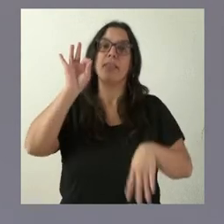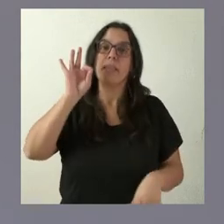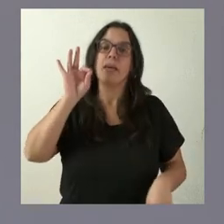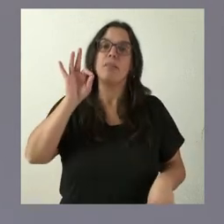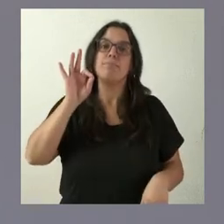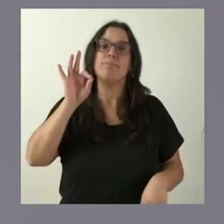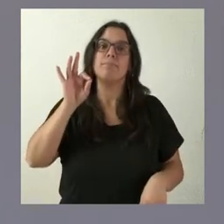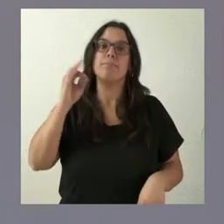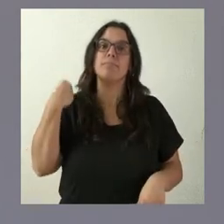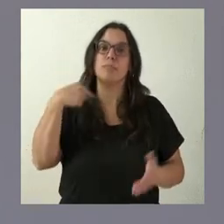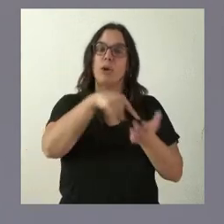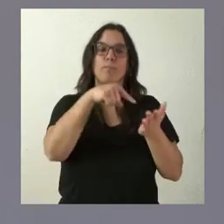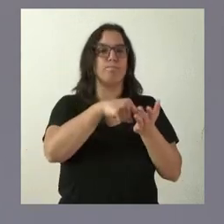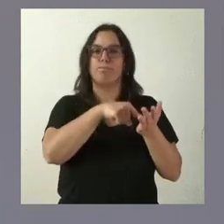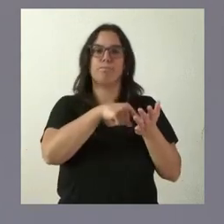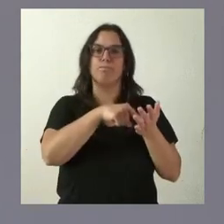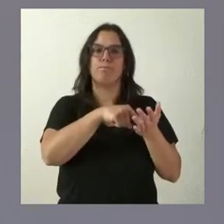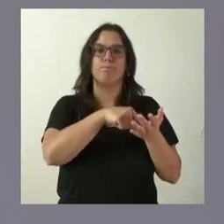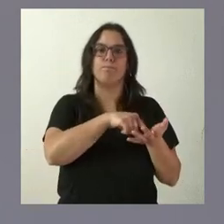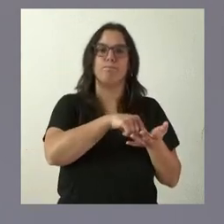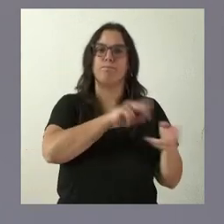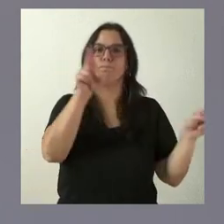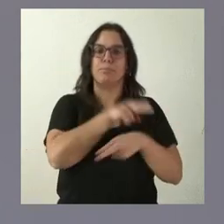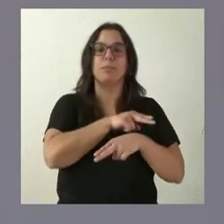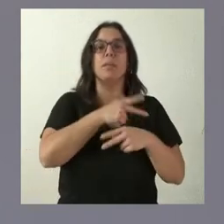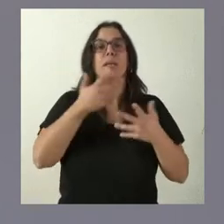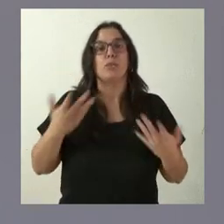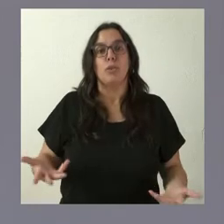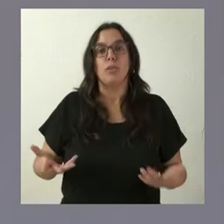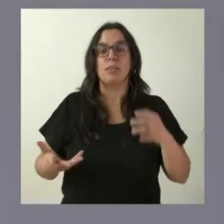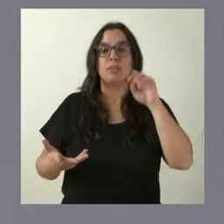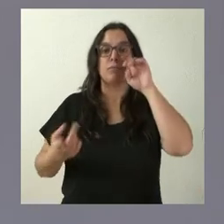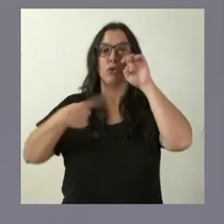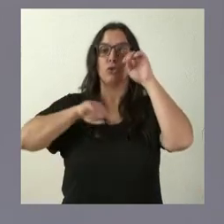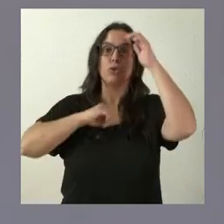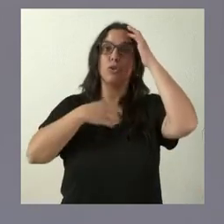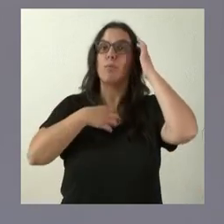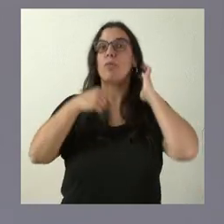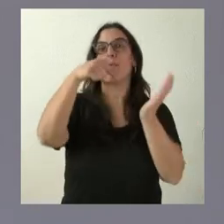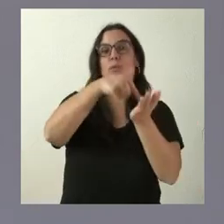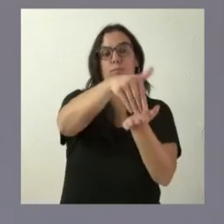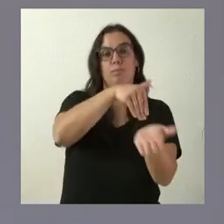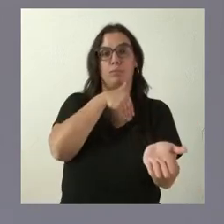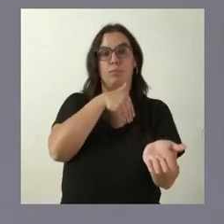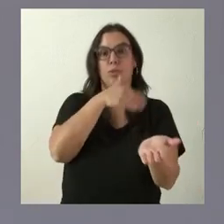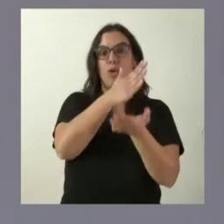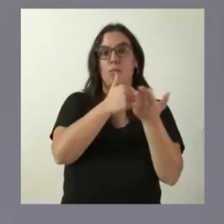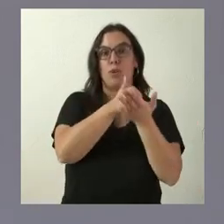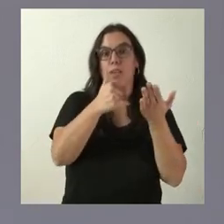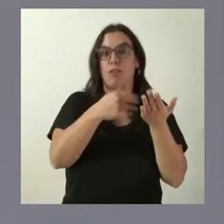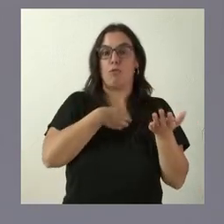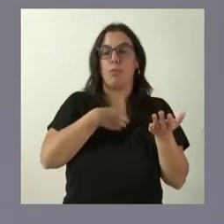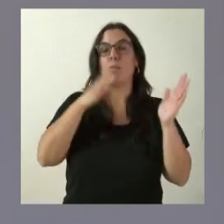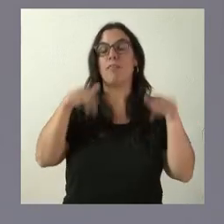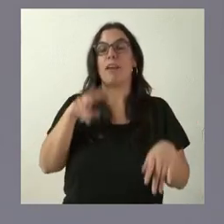la eficacia de ese tributo y, por tanto, el que no pudiéramos cobrarlo como comunidad autónoma. Al final, que estamos viendo